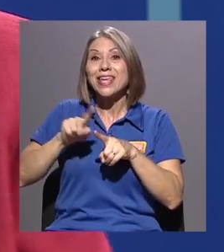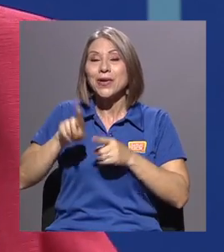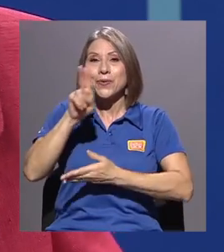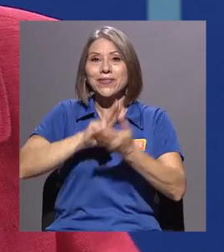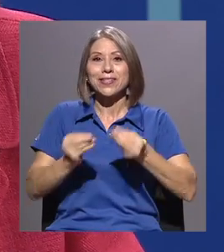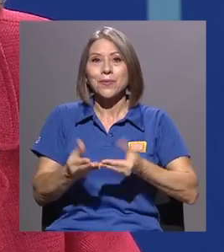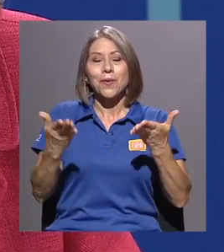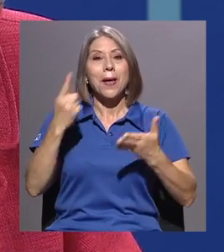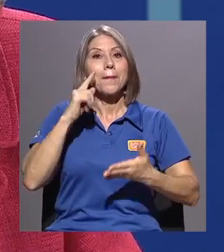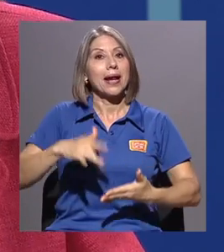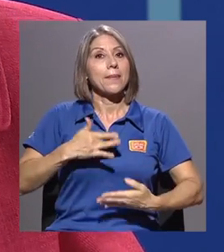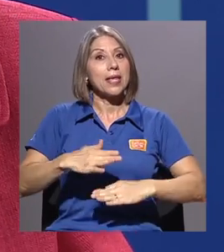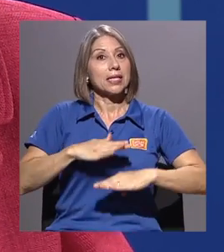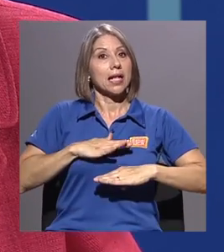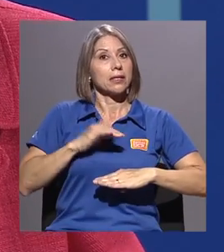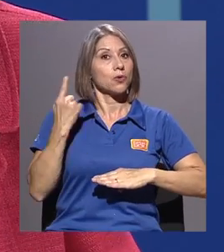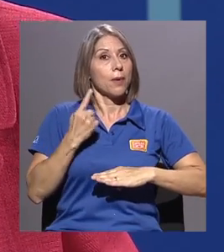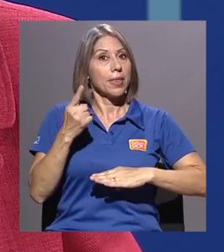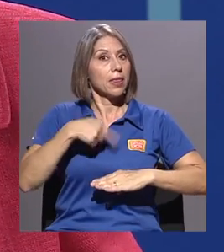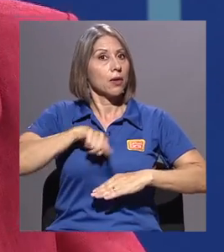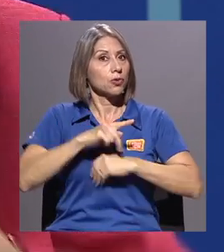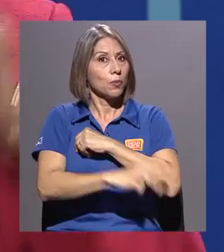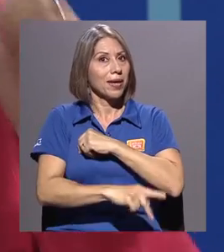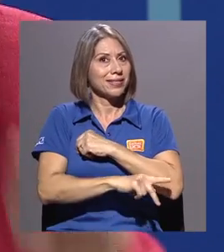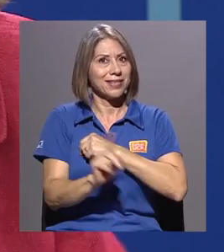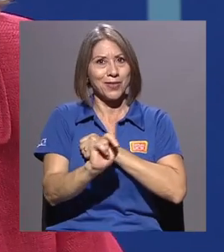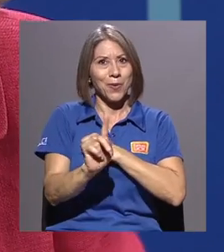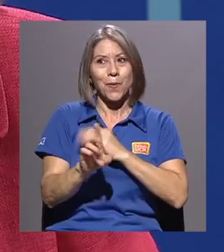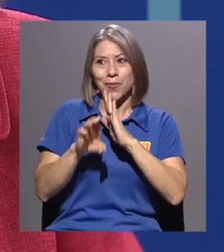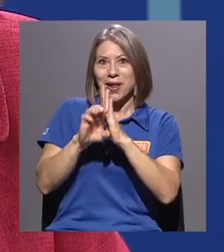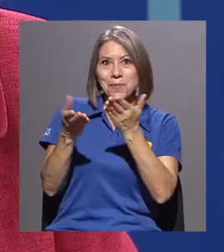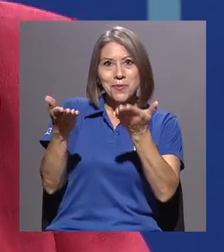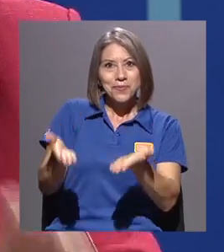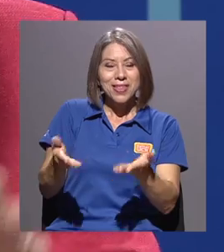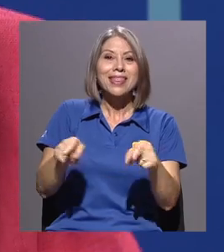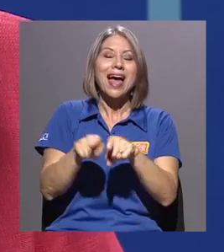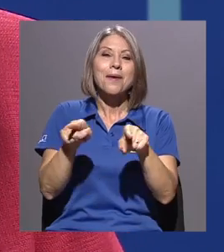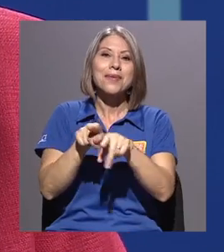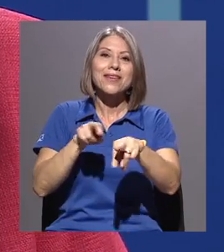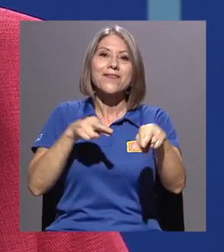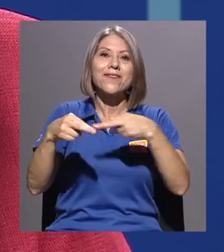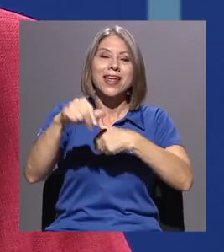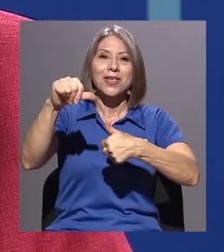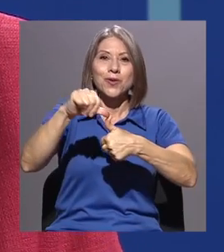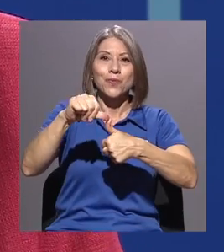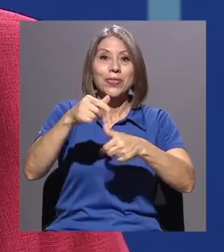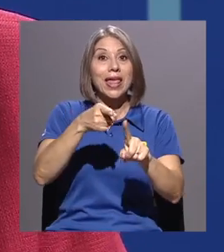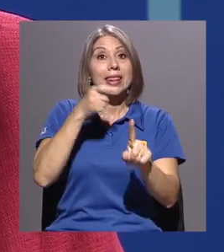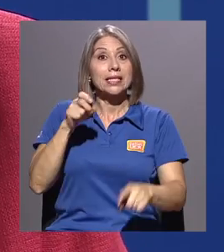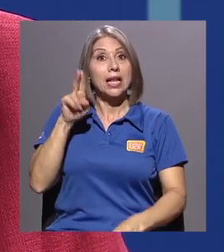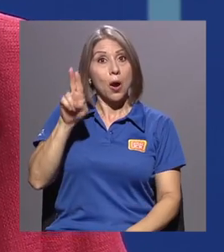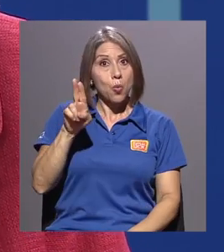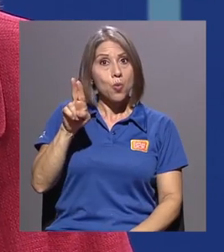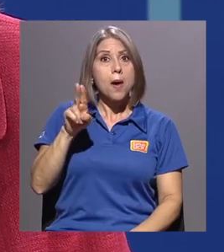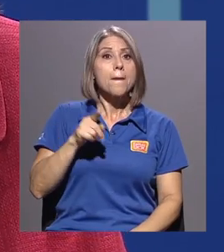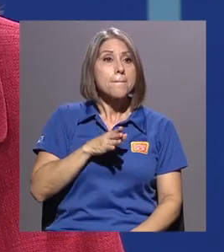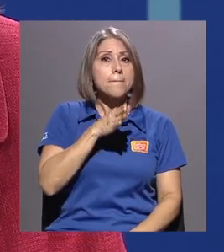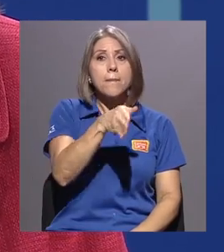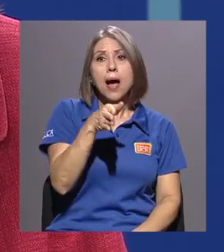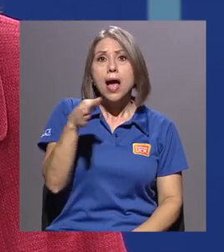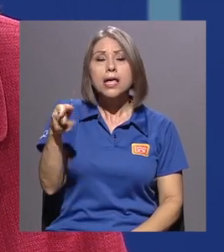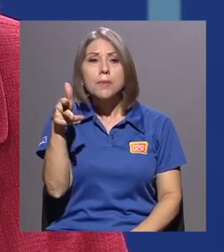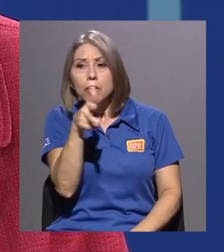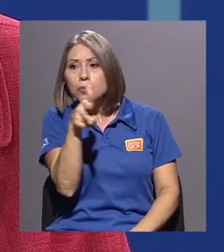para el bienestar no solo de nuestro país, sino que en casos como estos de la región también. También precisamente desde la U va a estar cubriendo algunas de las